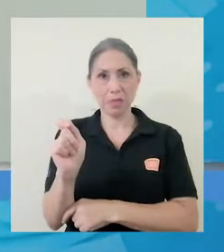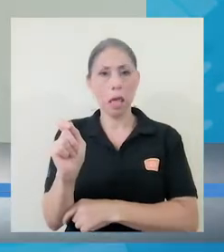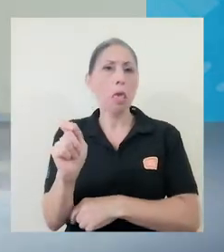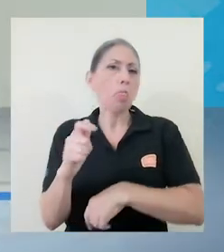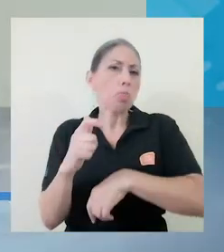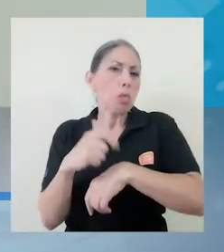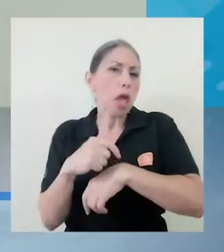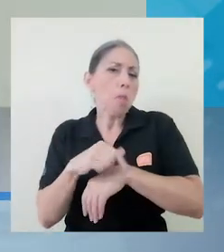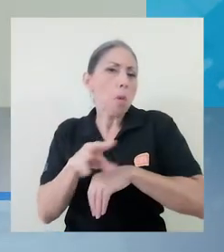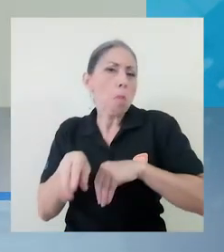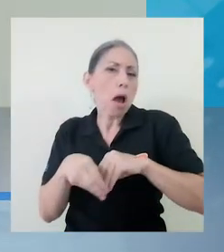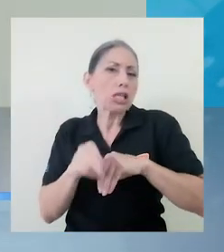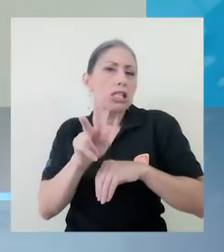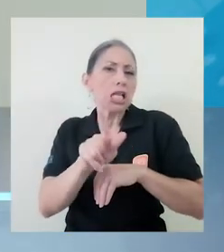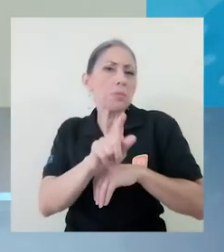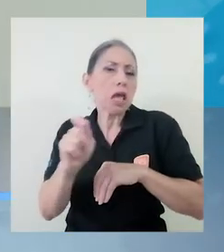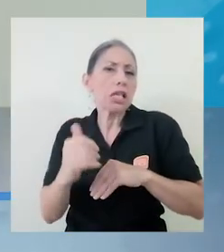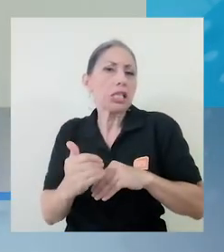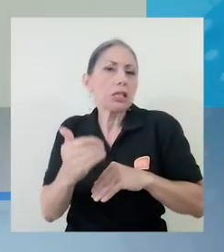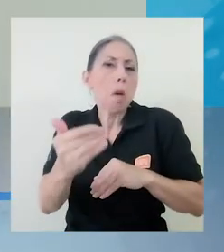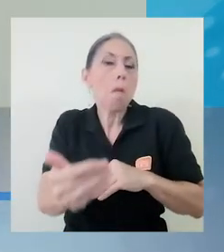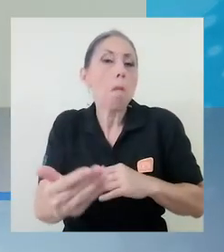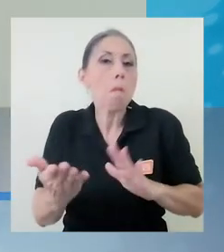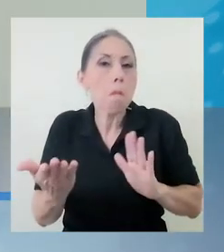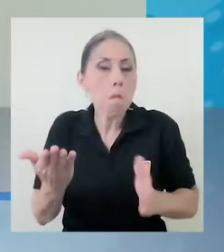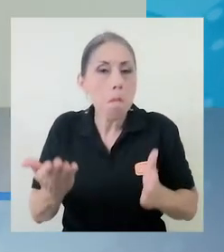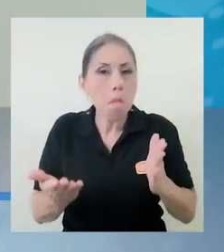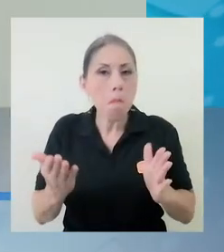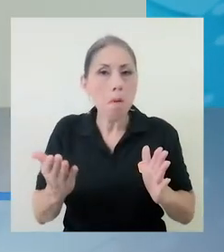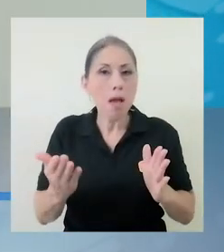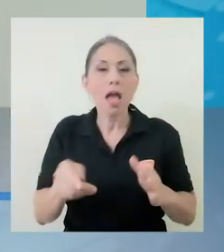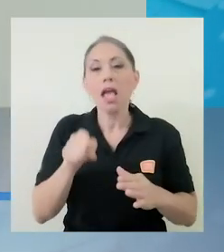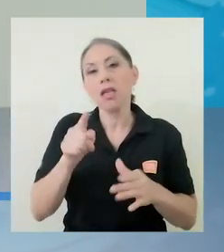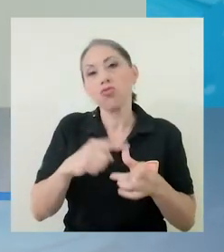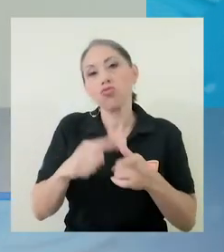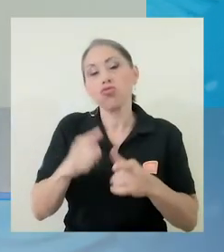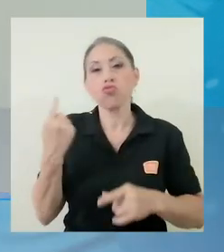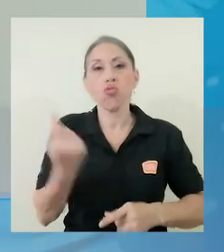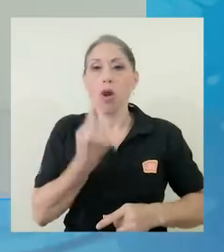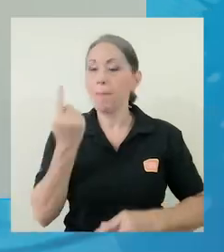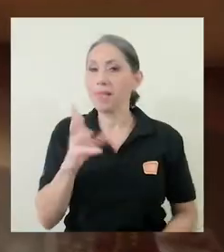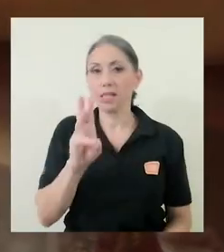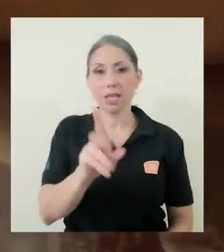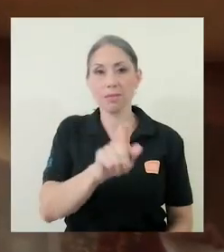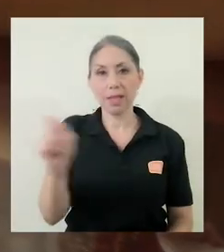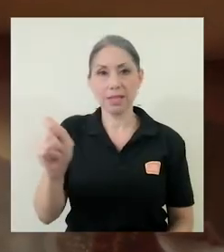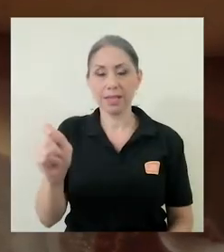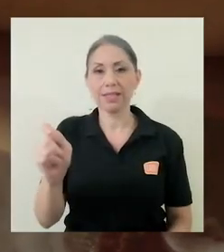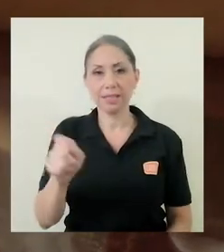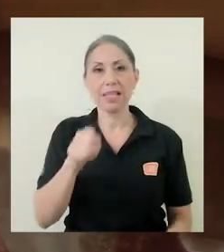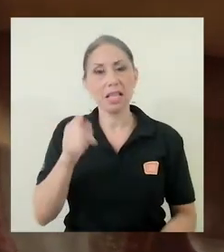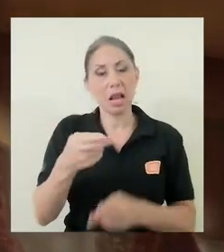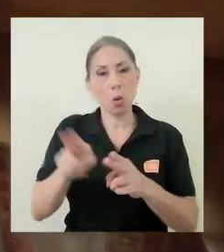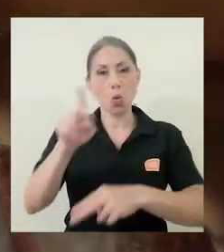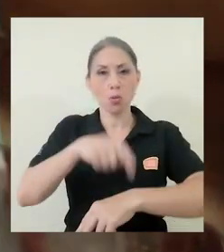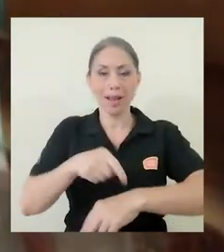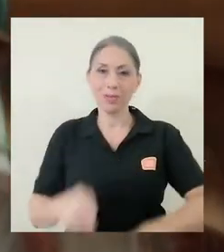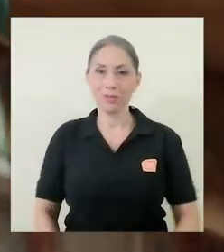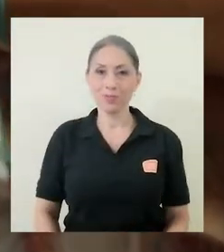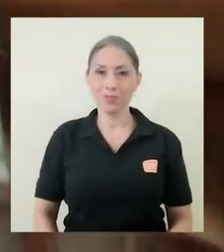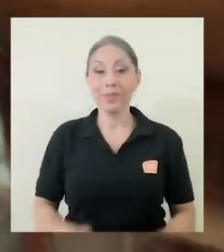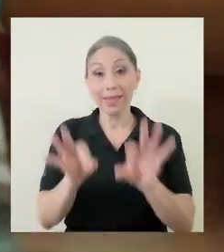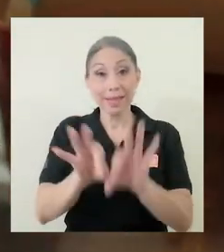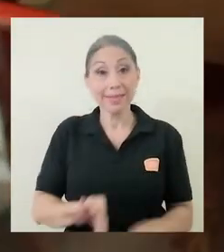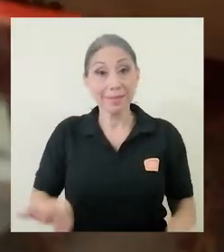Dejaron un espacio para que se haga por tres meses más, ¿verdad? Entonces esto sería solamente por seis meses, sería en corto plazo.